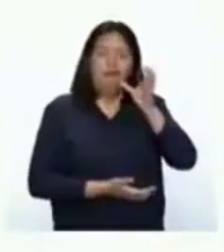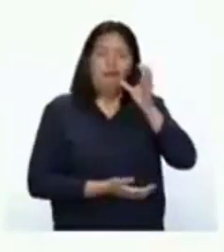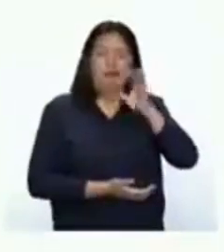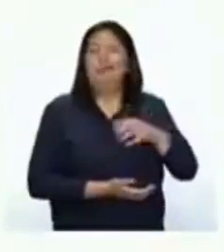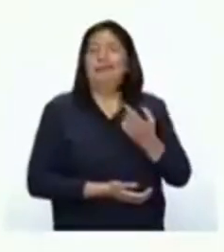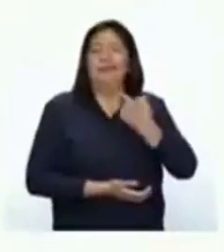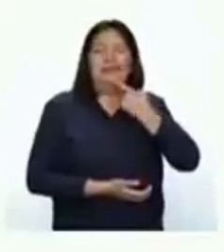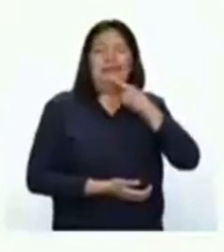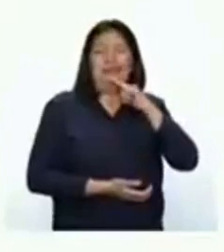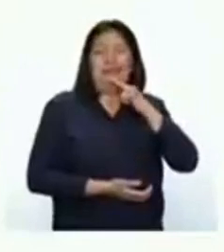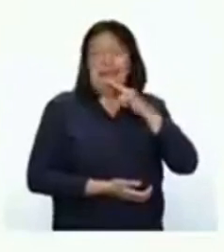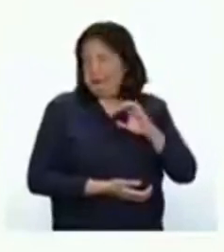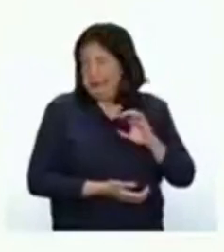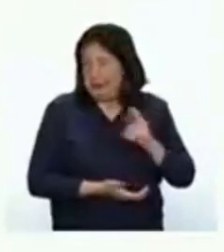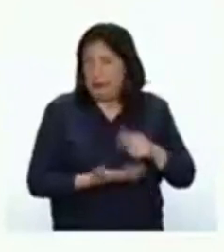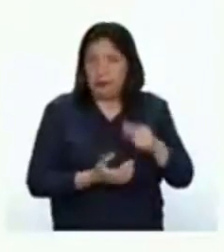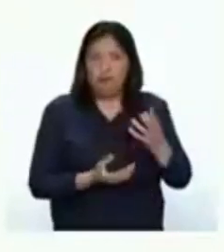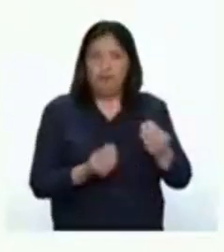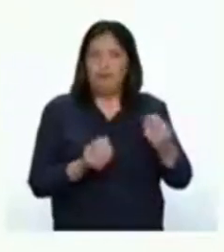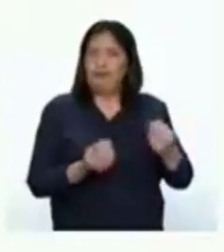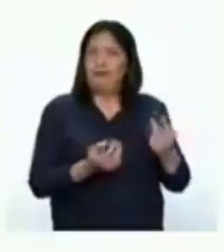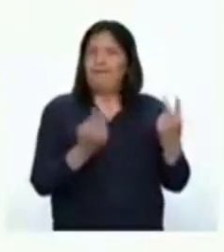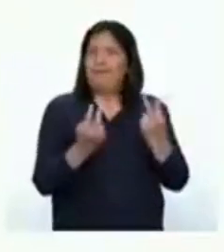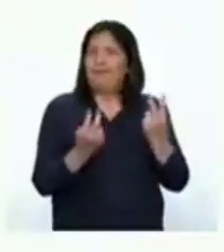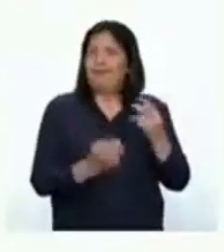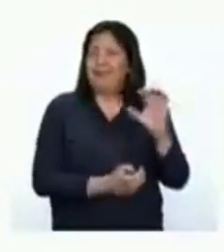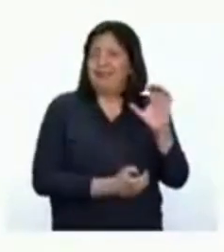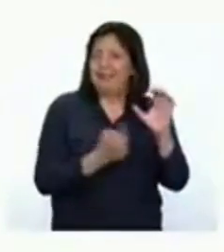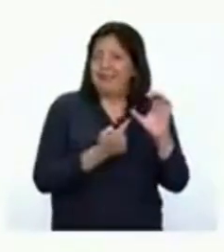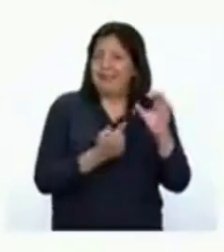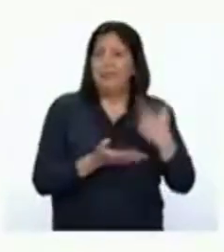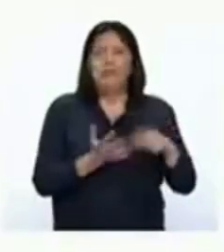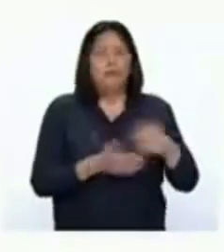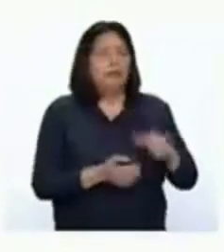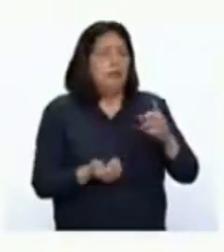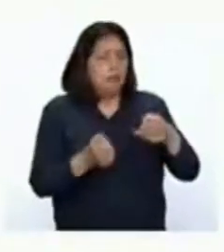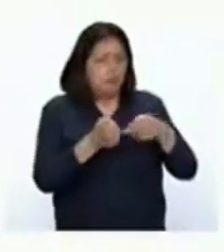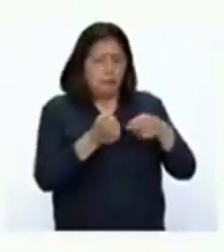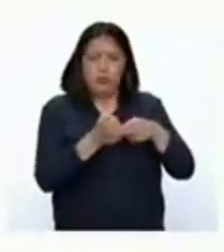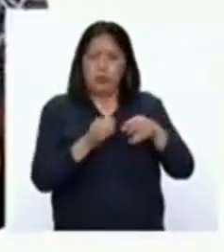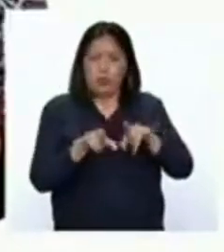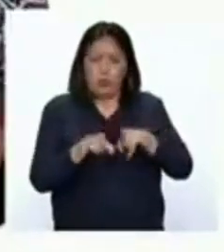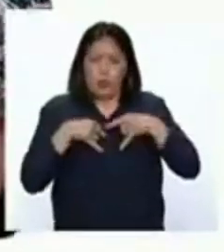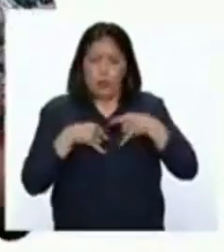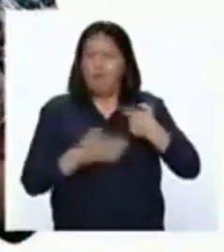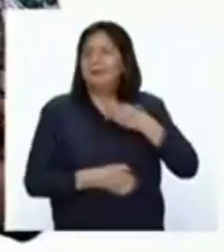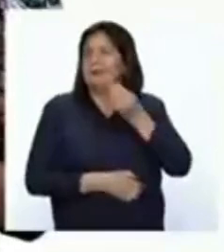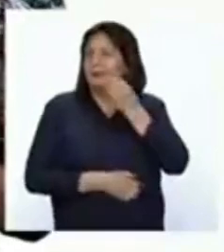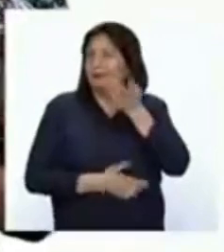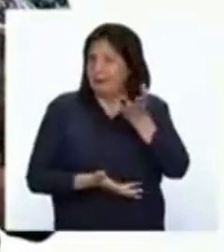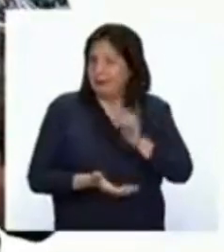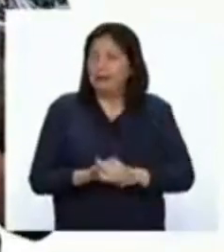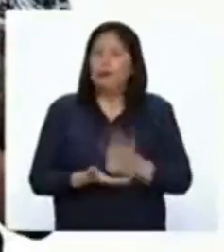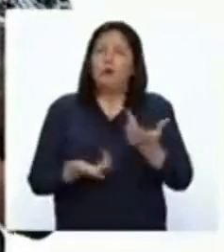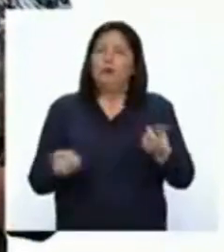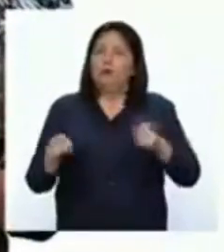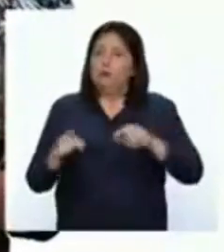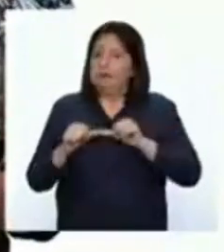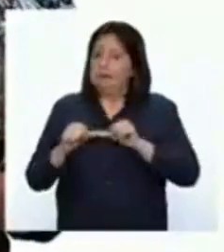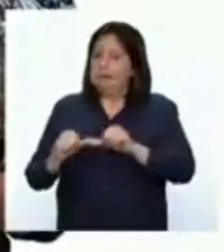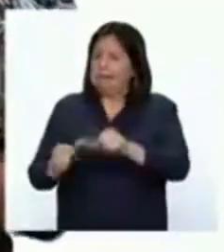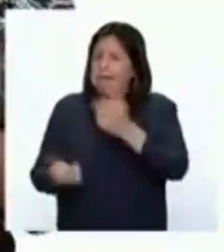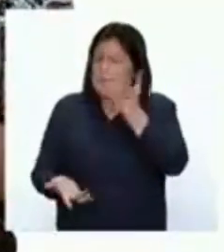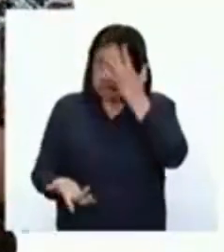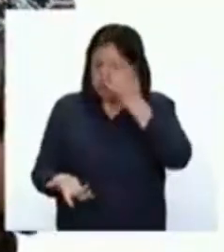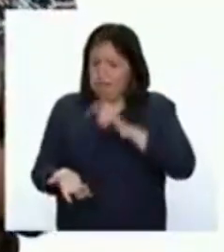Ellas contienen mucha vitamina C y ayudan a aprovechar el hierro de nuestros alimentos. Cuando la anemia persiste, los